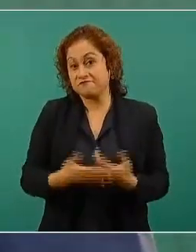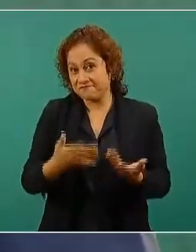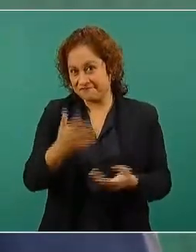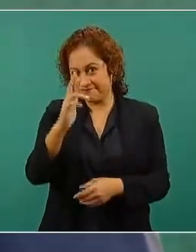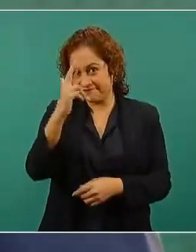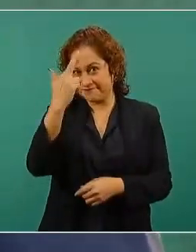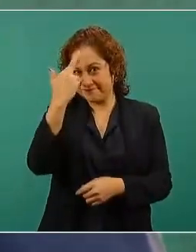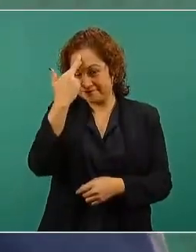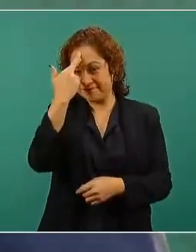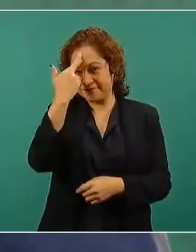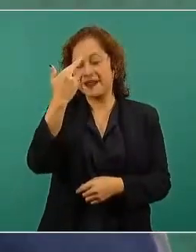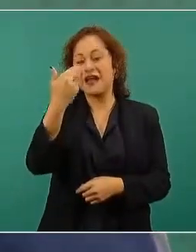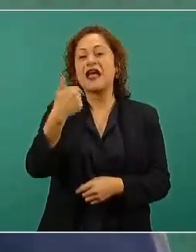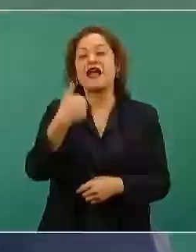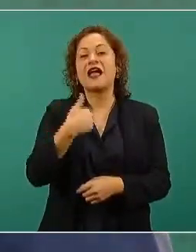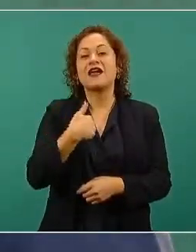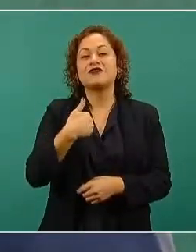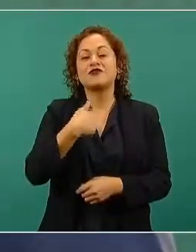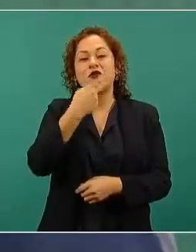en poco tiempo